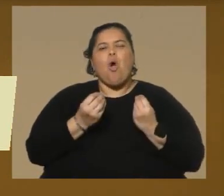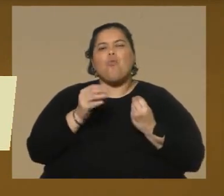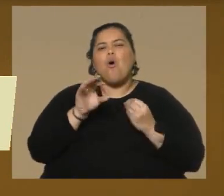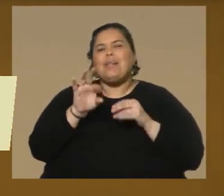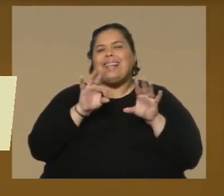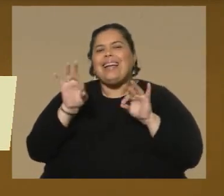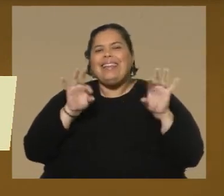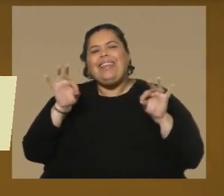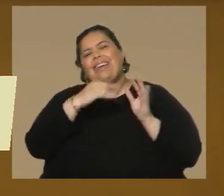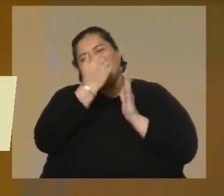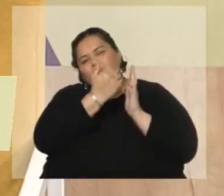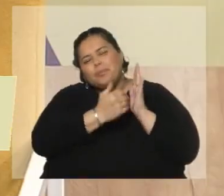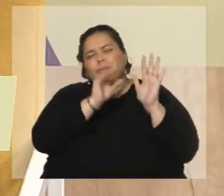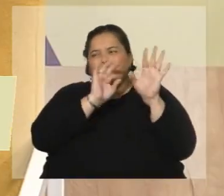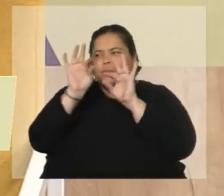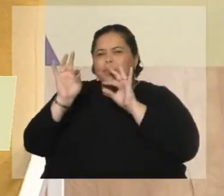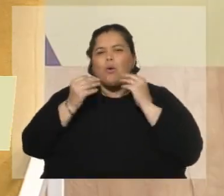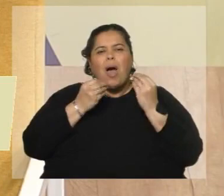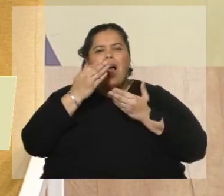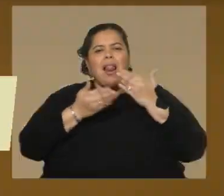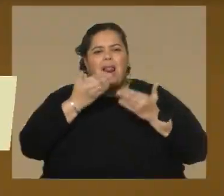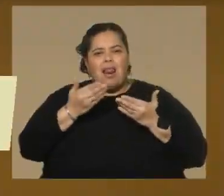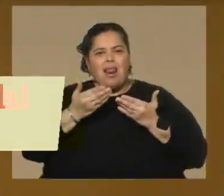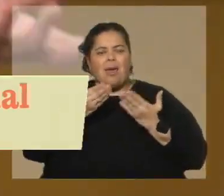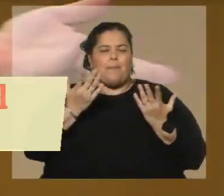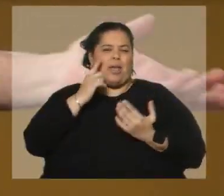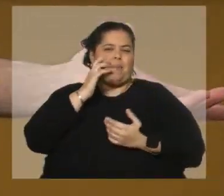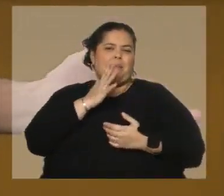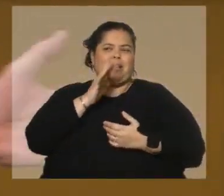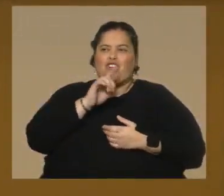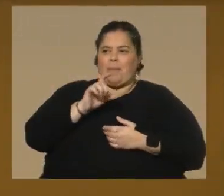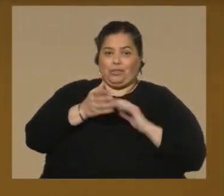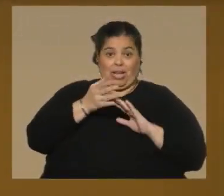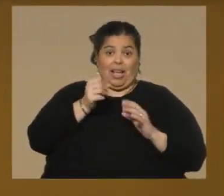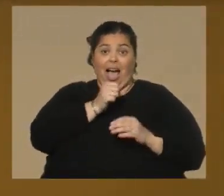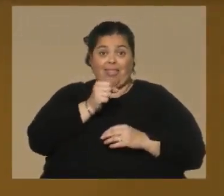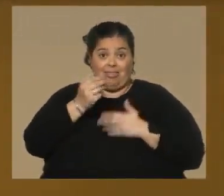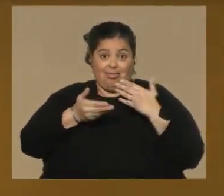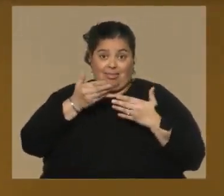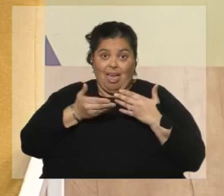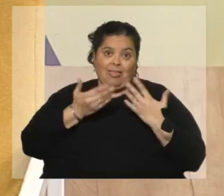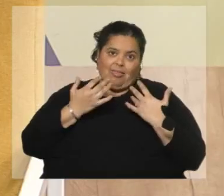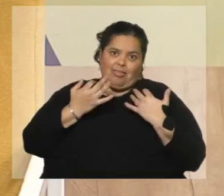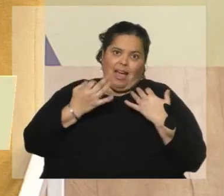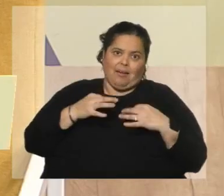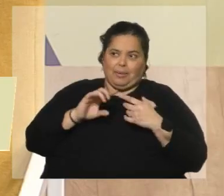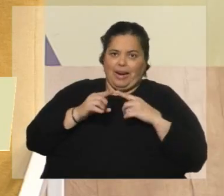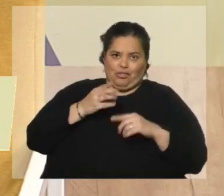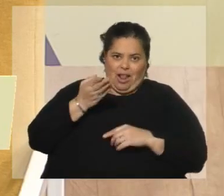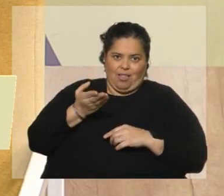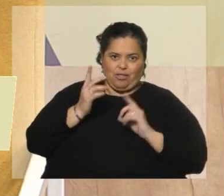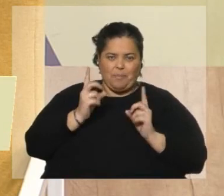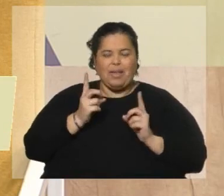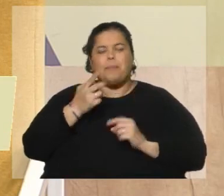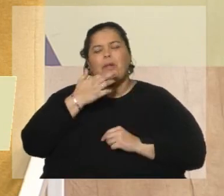repertorio determinado. Sí. Porque me imagino que los intérpretes obviamente tienen mucho que ver en todo ello. mucho que ver. Es decir, la programación